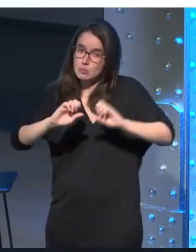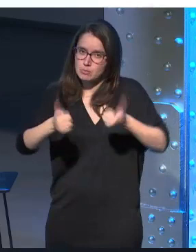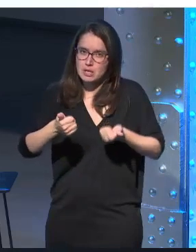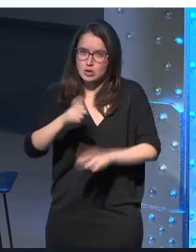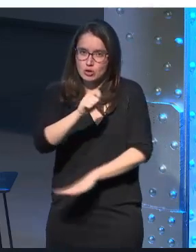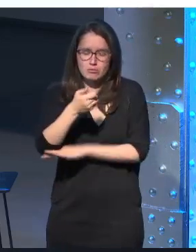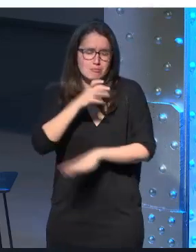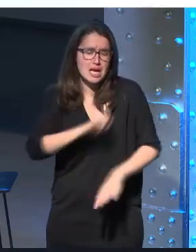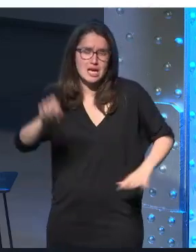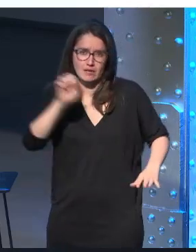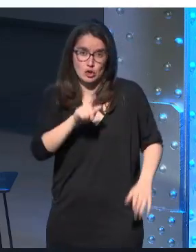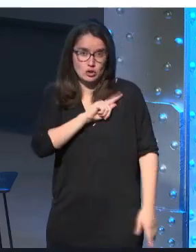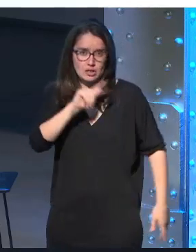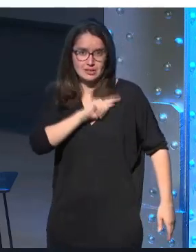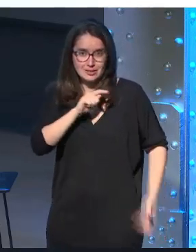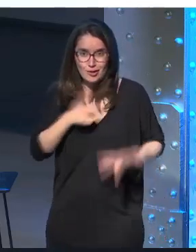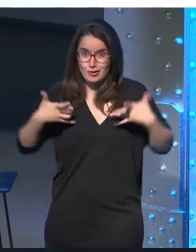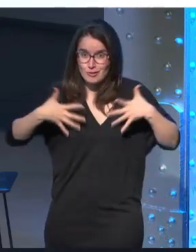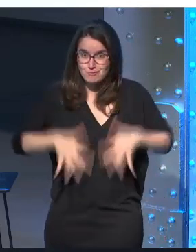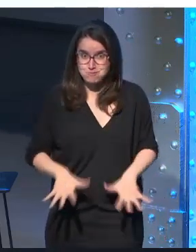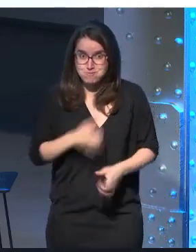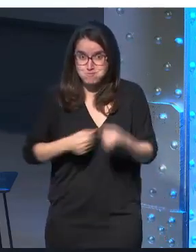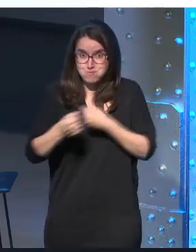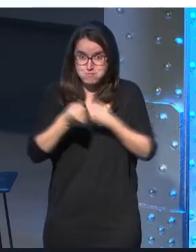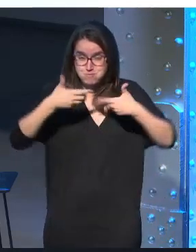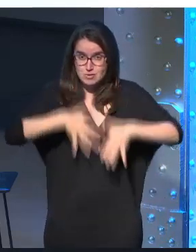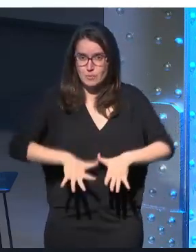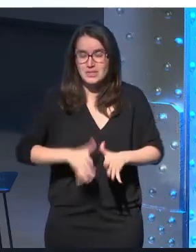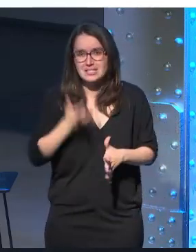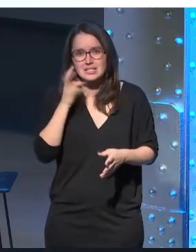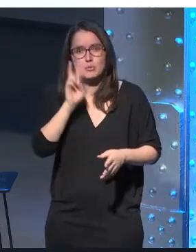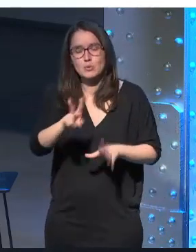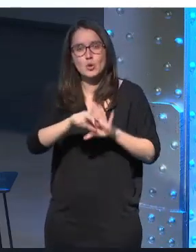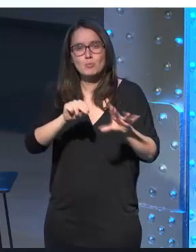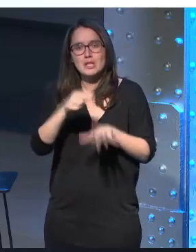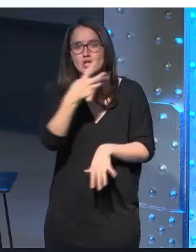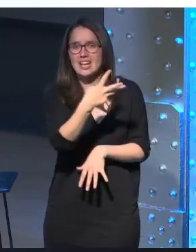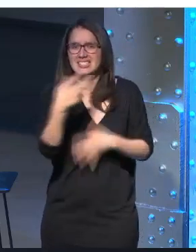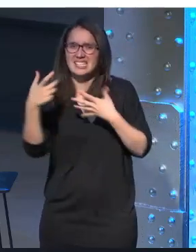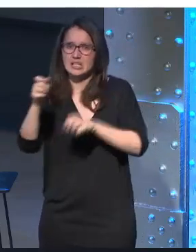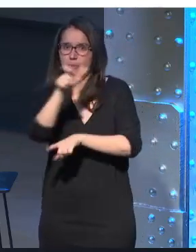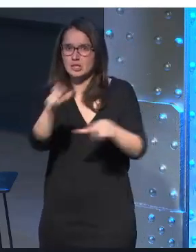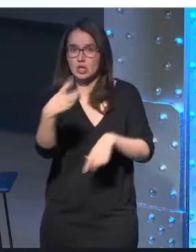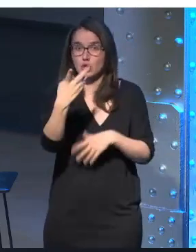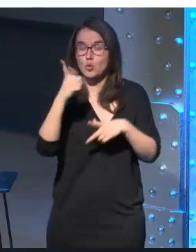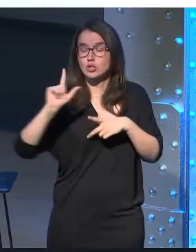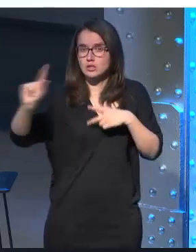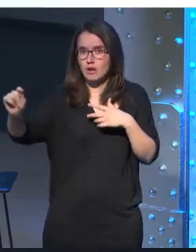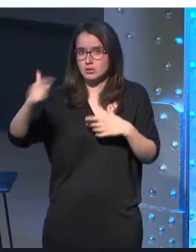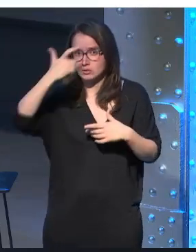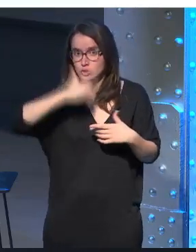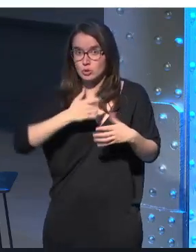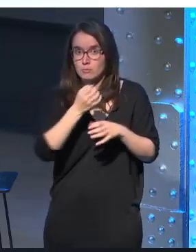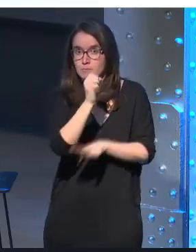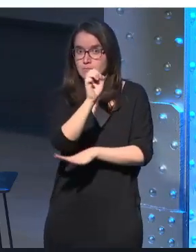conseguir es magnífico esa sensación de inmersión si por ejemplo estamos viendo un vídeo 360 y hay dos personajes y uno se va yo